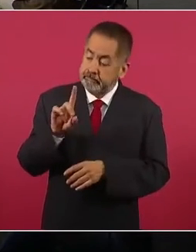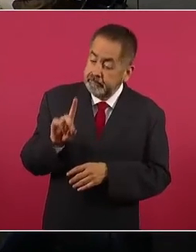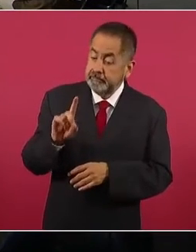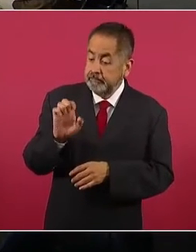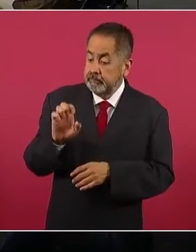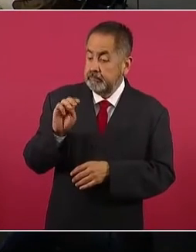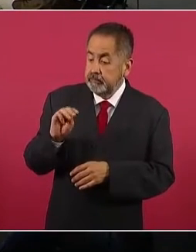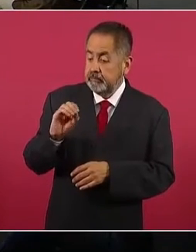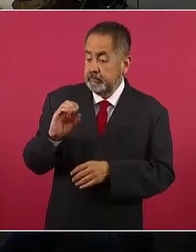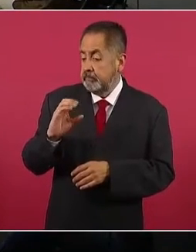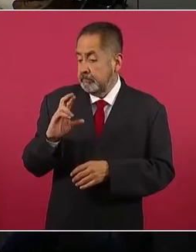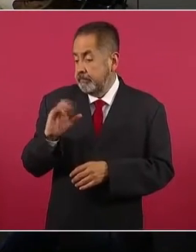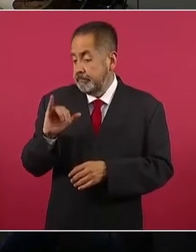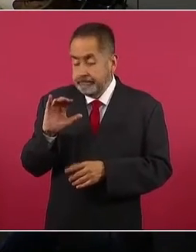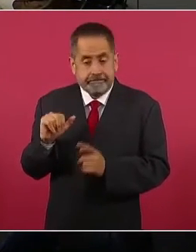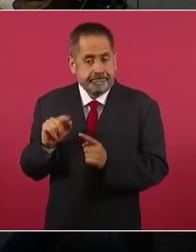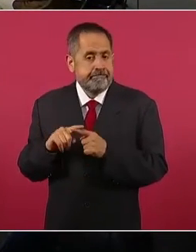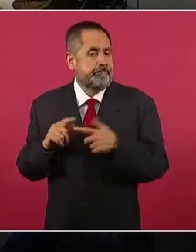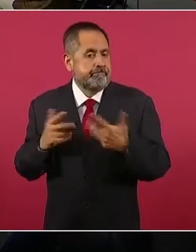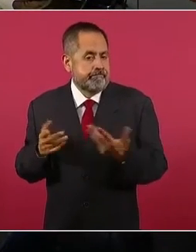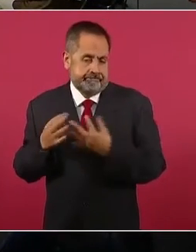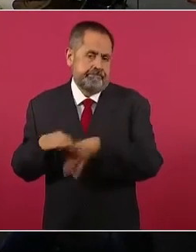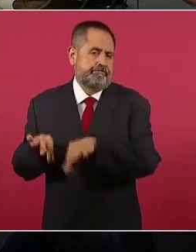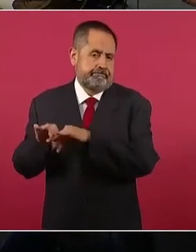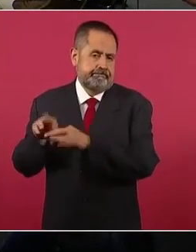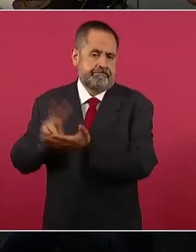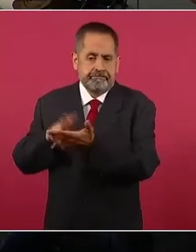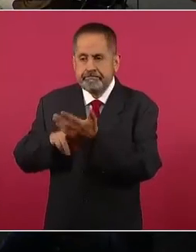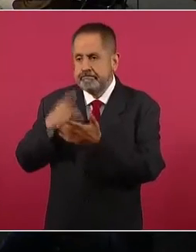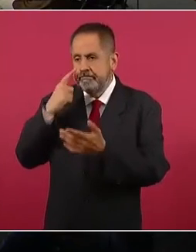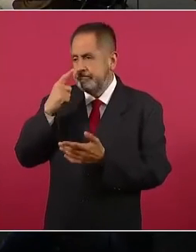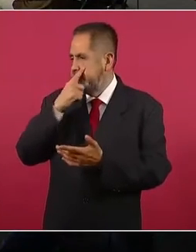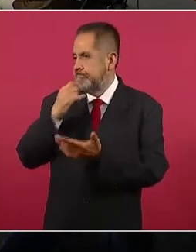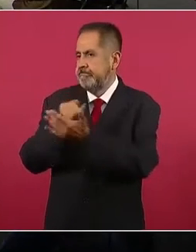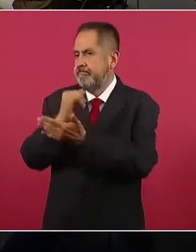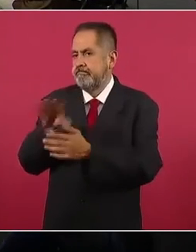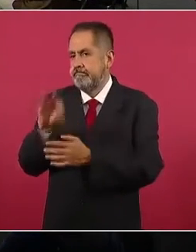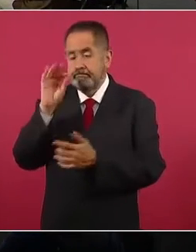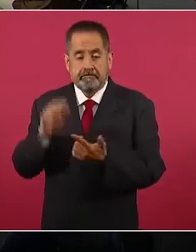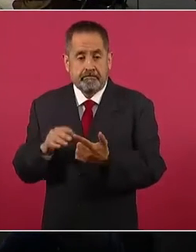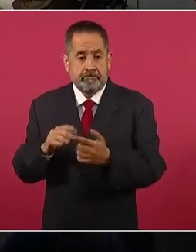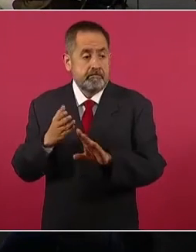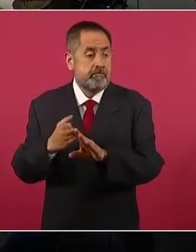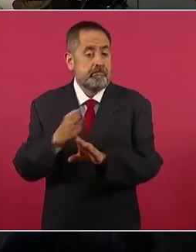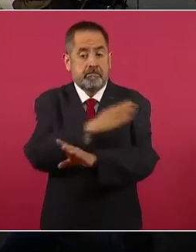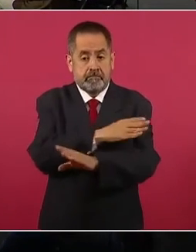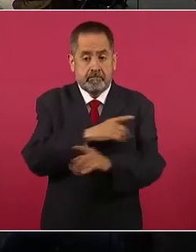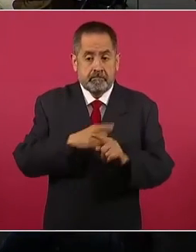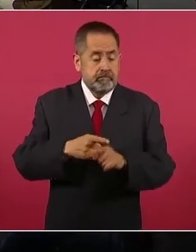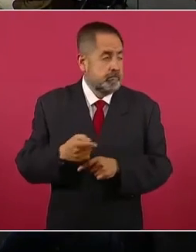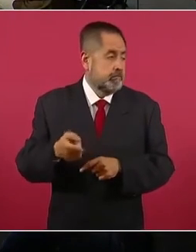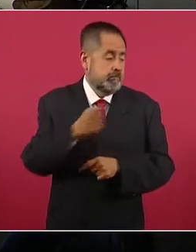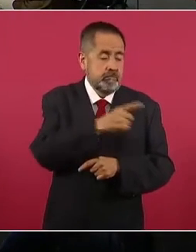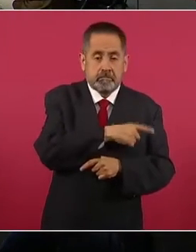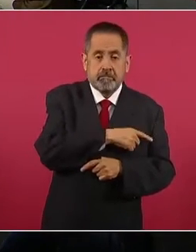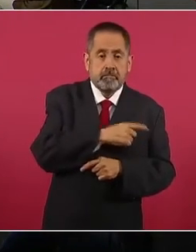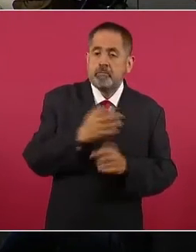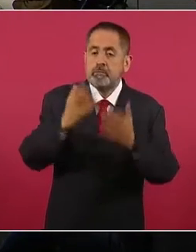porque parte de la decadencia de México tuvo que ver con la falta de democracia. democracia.